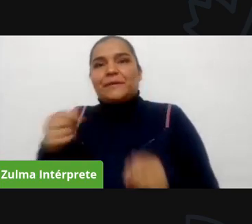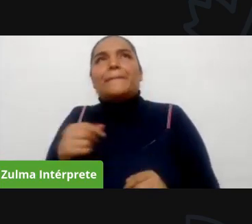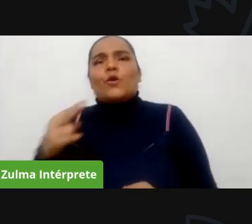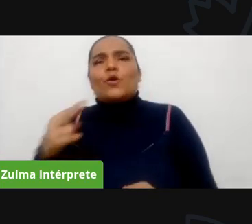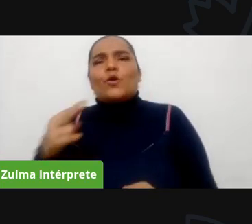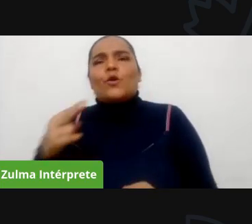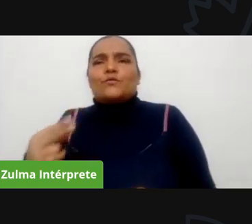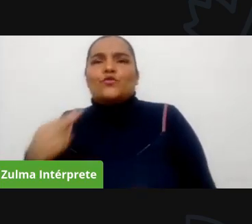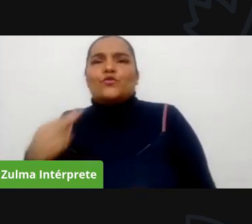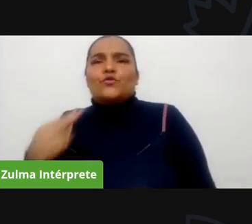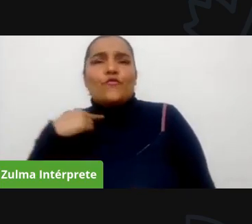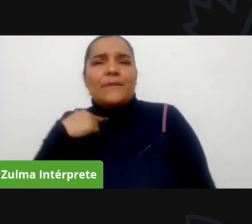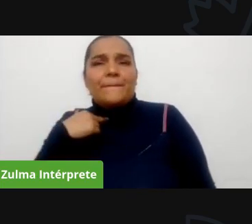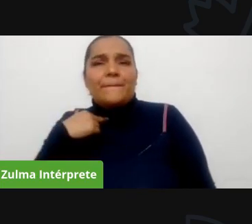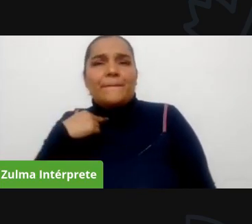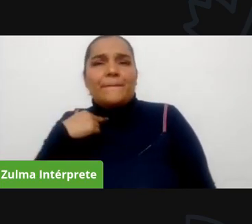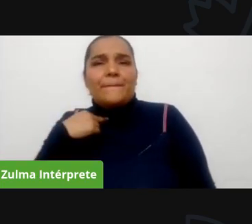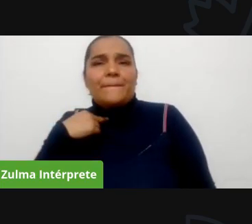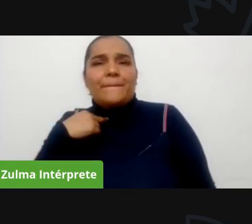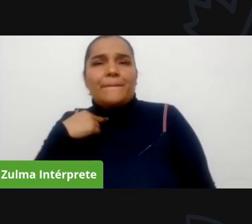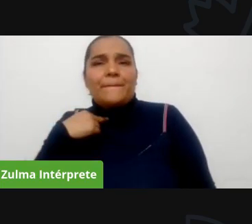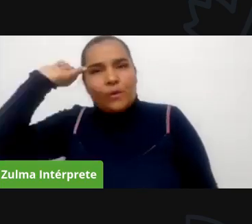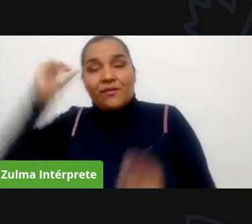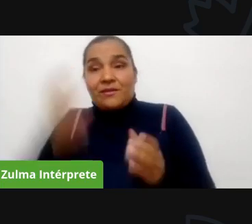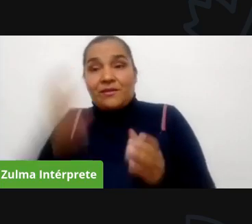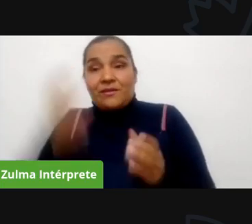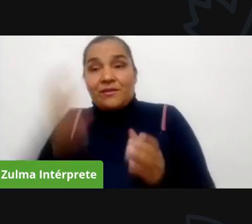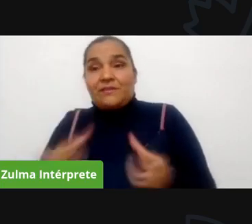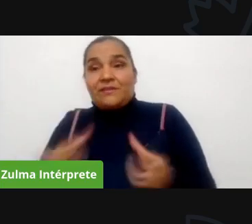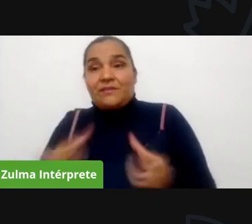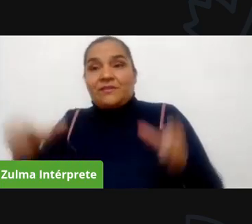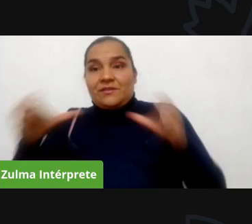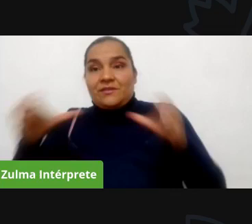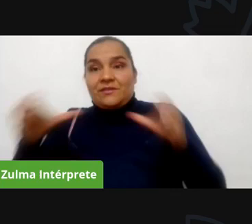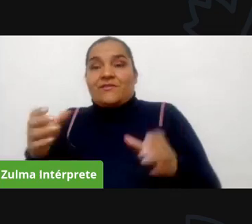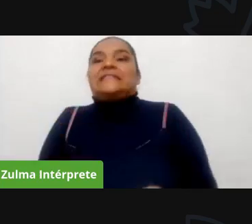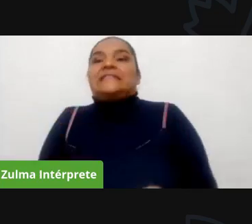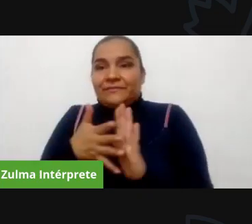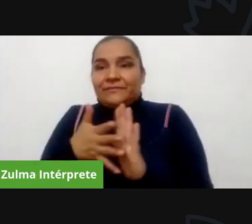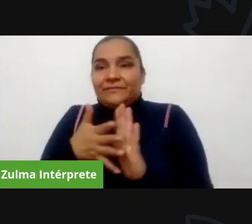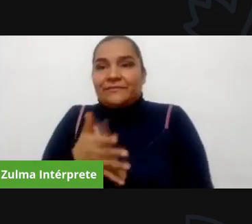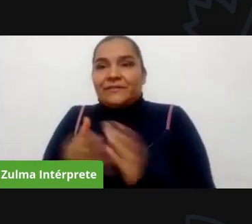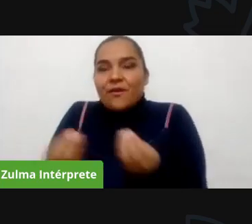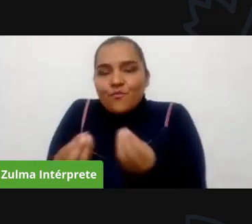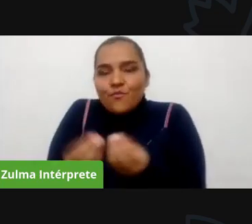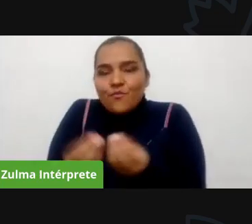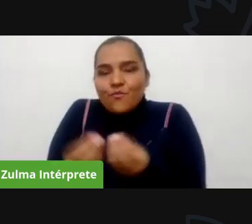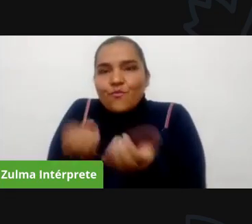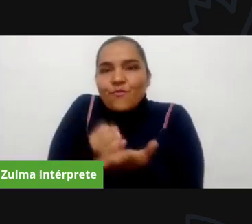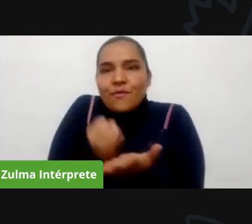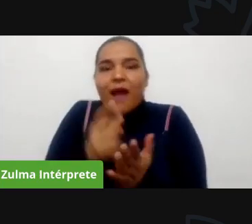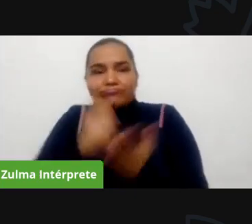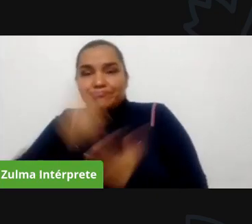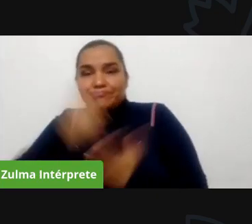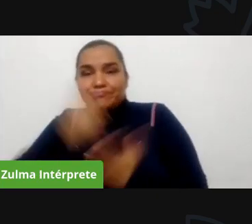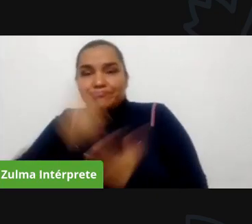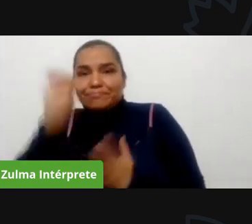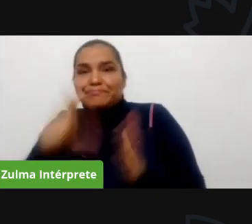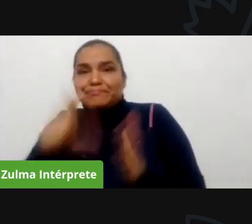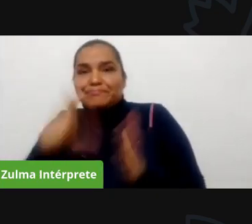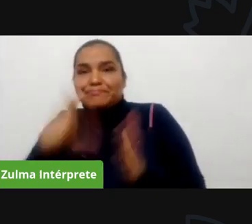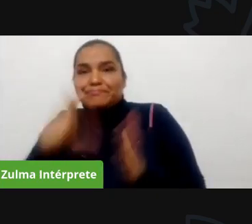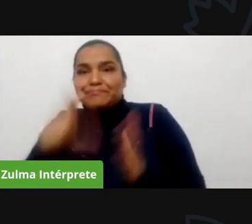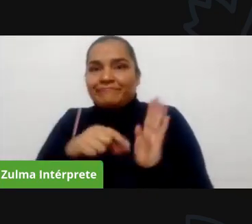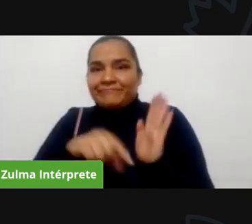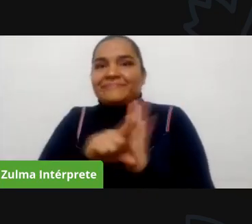existencia de las personas de acción comunal reconoce su existencia eso no significa que existiera las juntas de acción